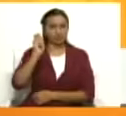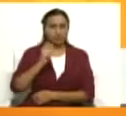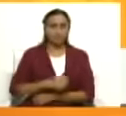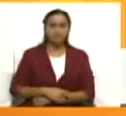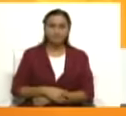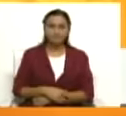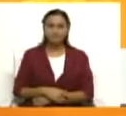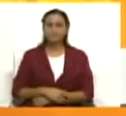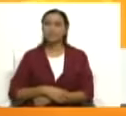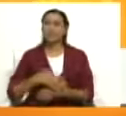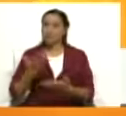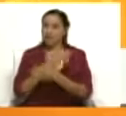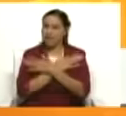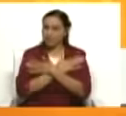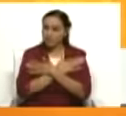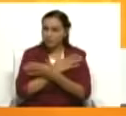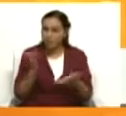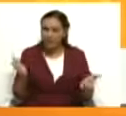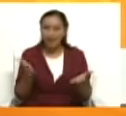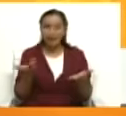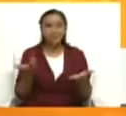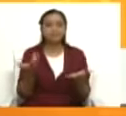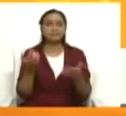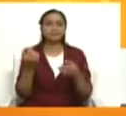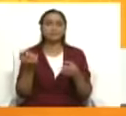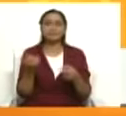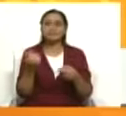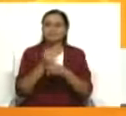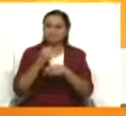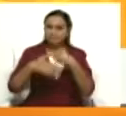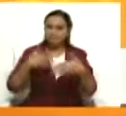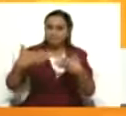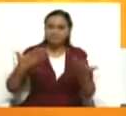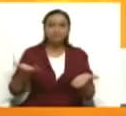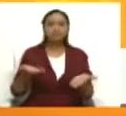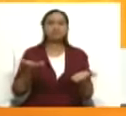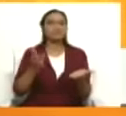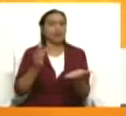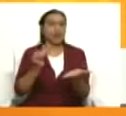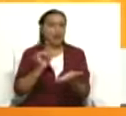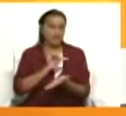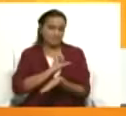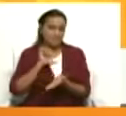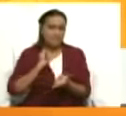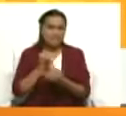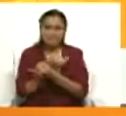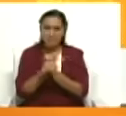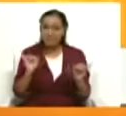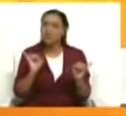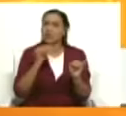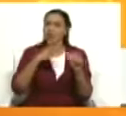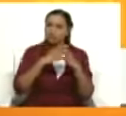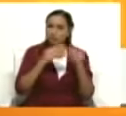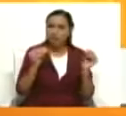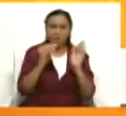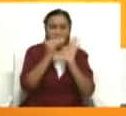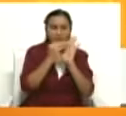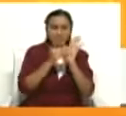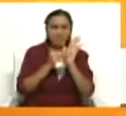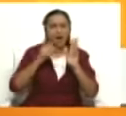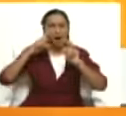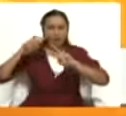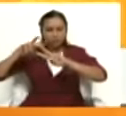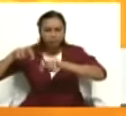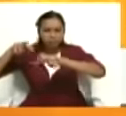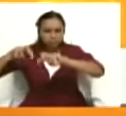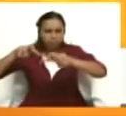jurisdicción soberana, ejercicio de la jurisdicción autónoma. Fuimos demostrando todas las investigaciones que se